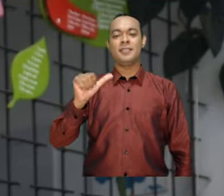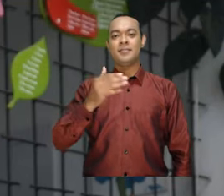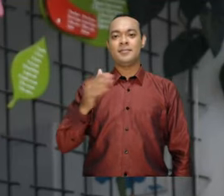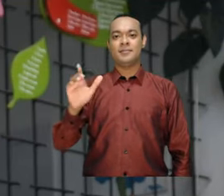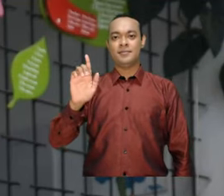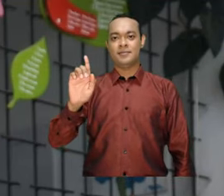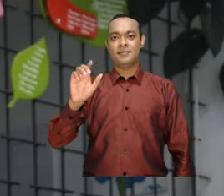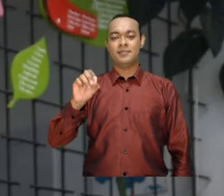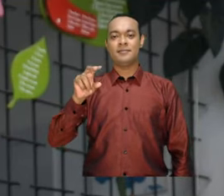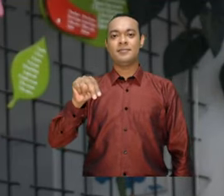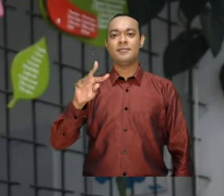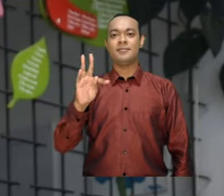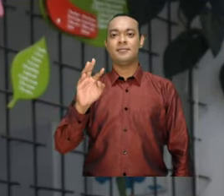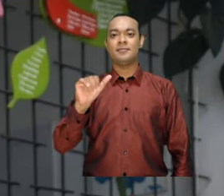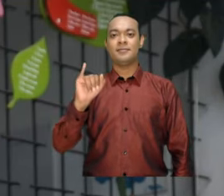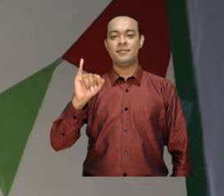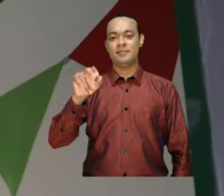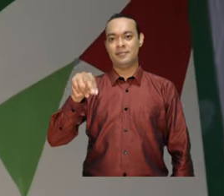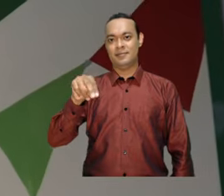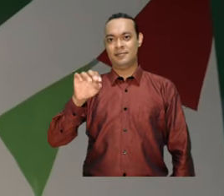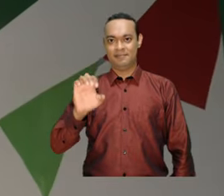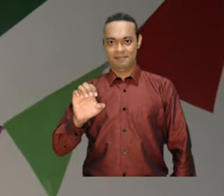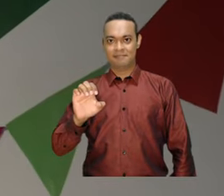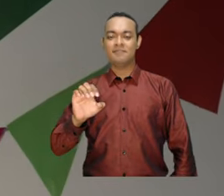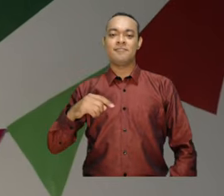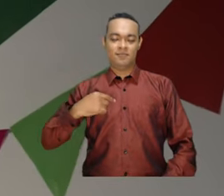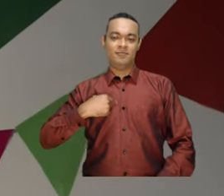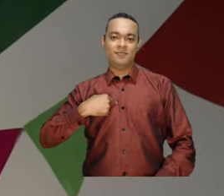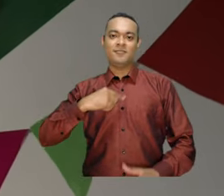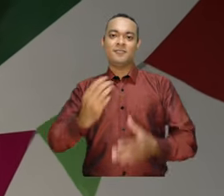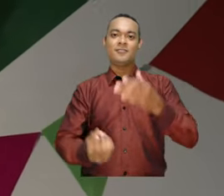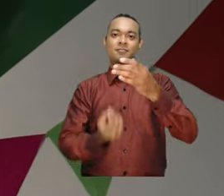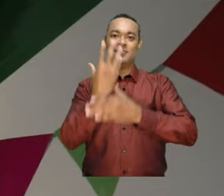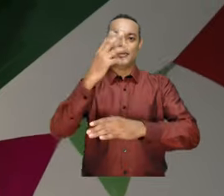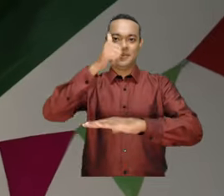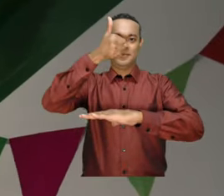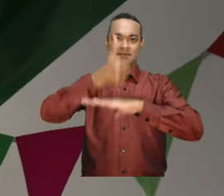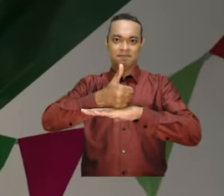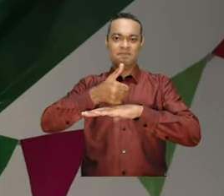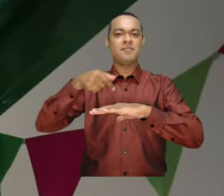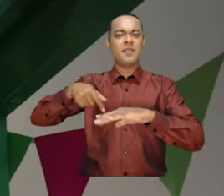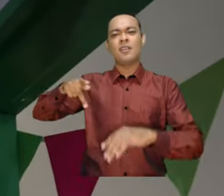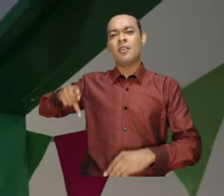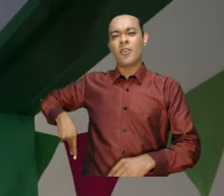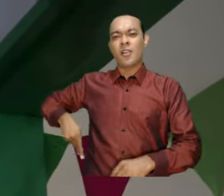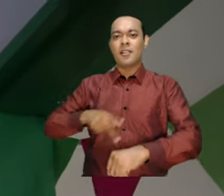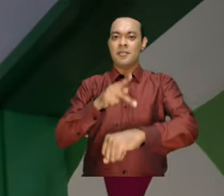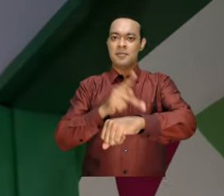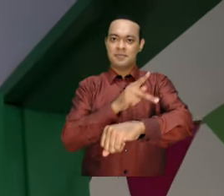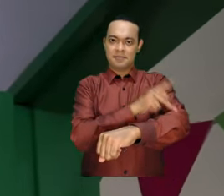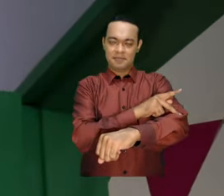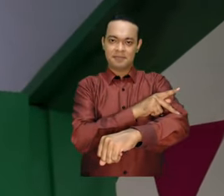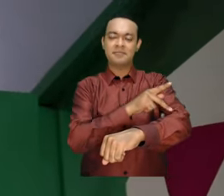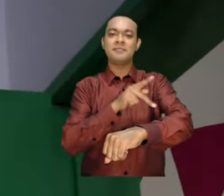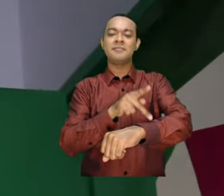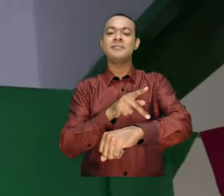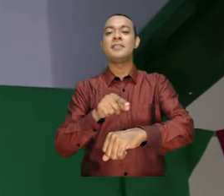Estamos en Colegio La Fonten. Es una escuela de preescolar y primaria